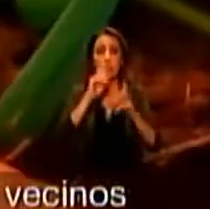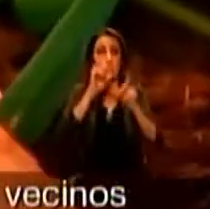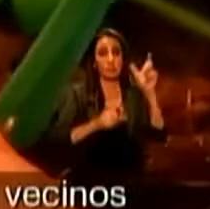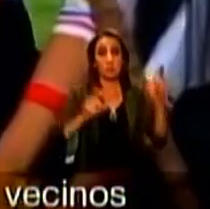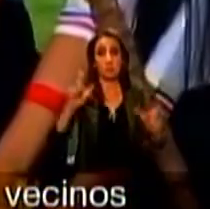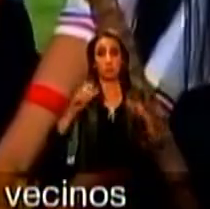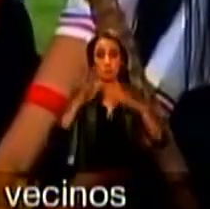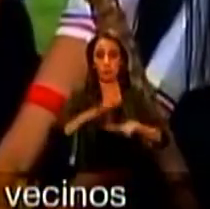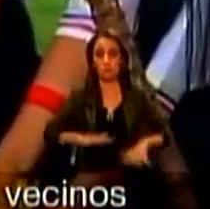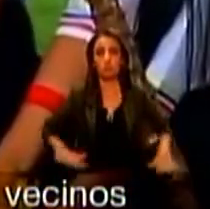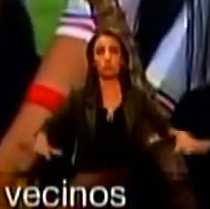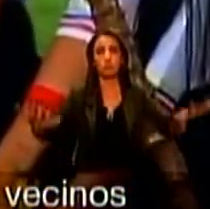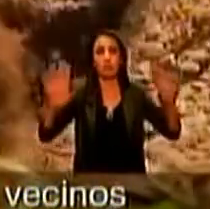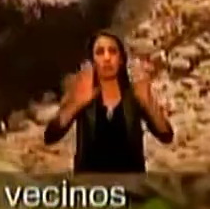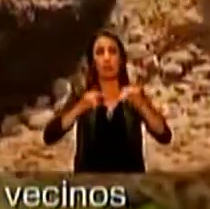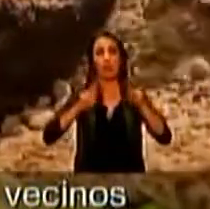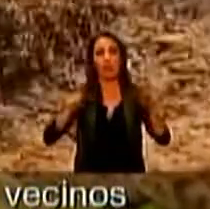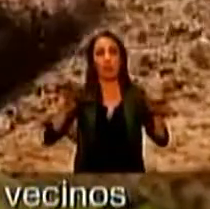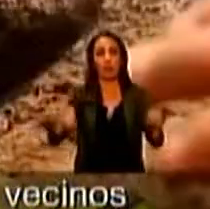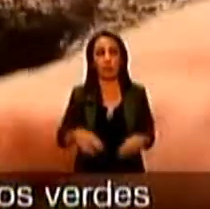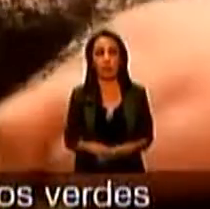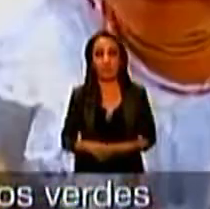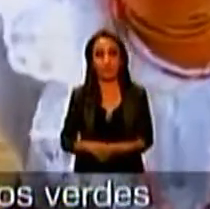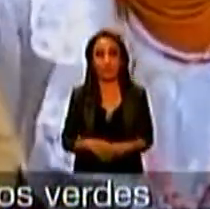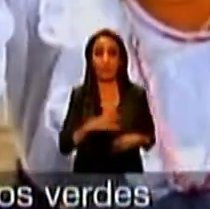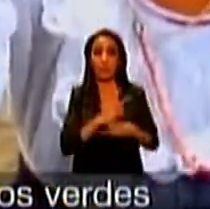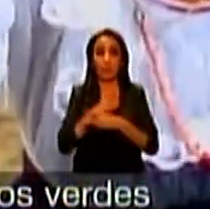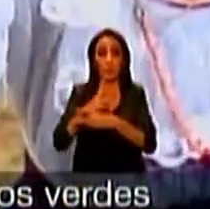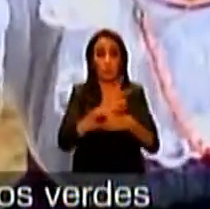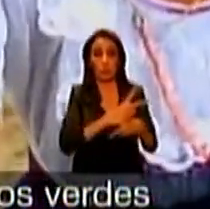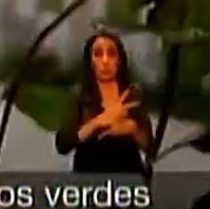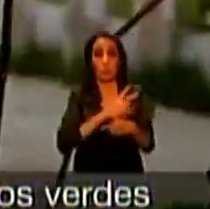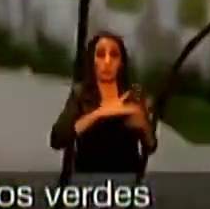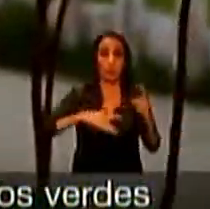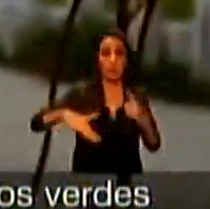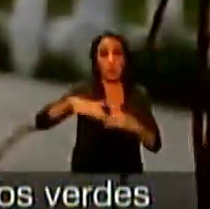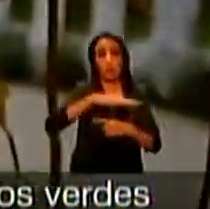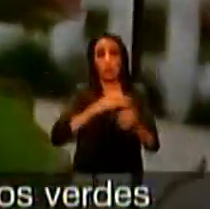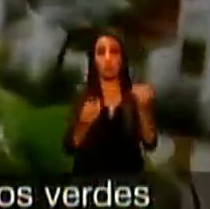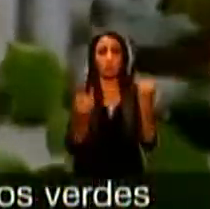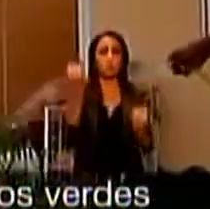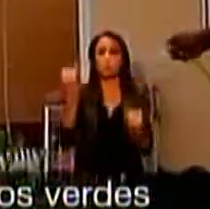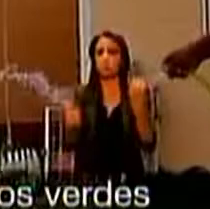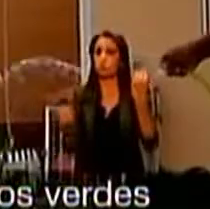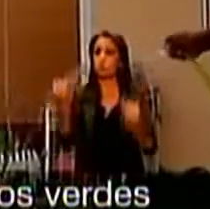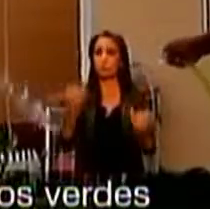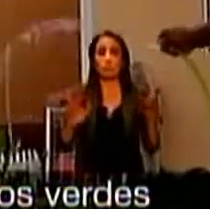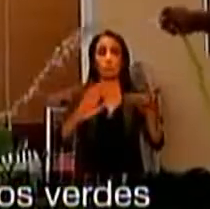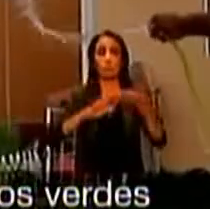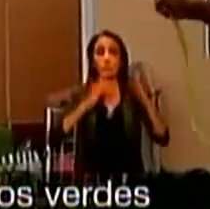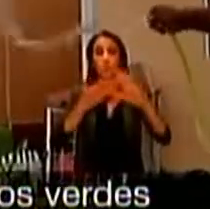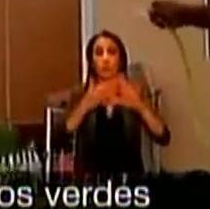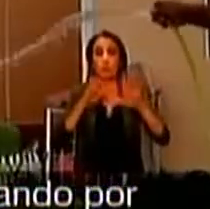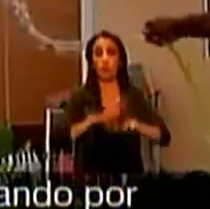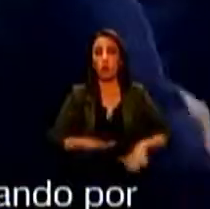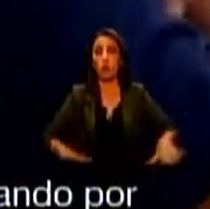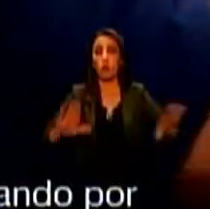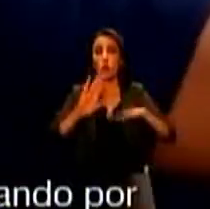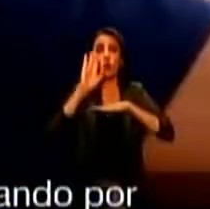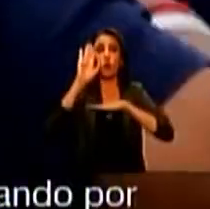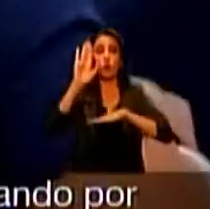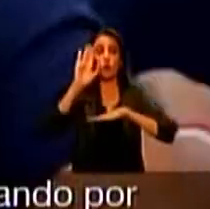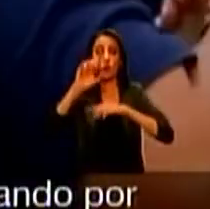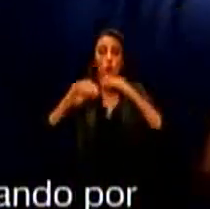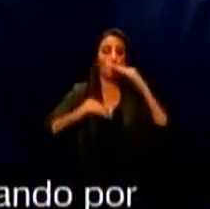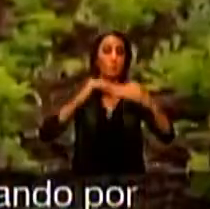y vecinas, nuestra granja ecológica es una realidad. El cuidado y fomento de los espacios verdes empoderan a las comunidades y las